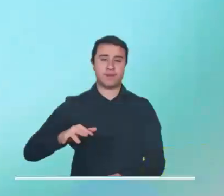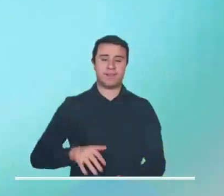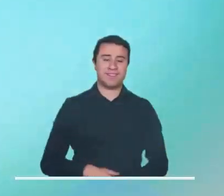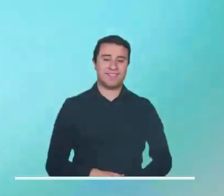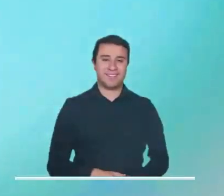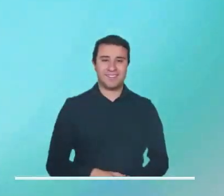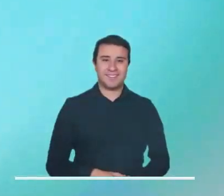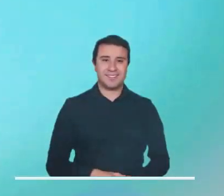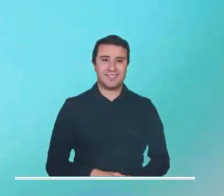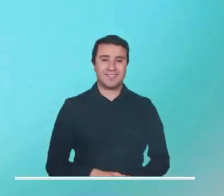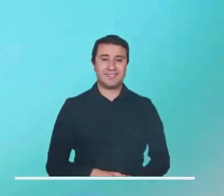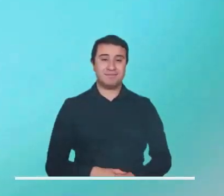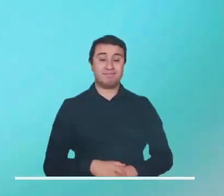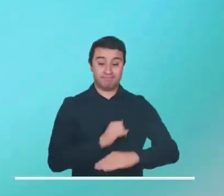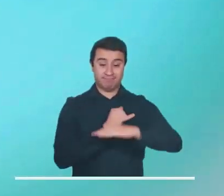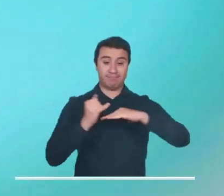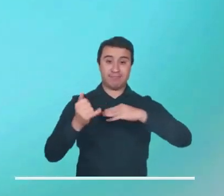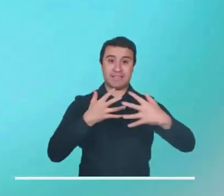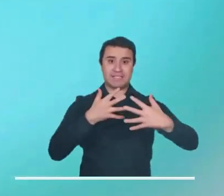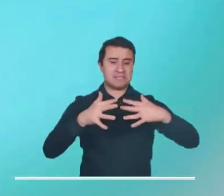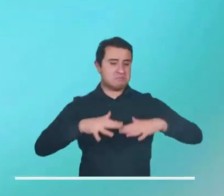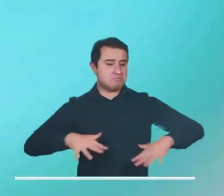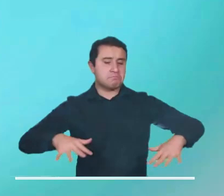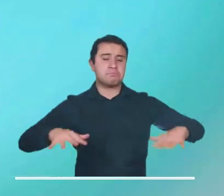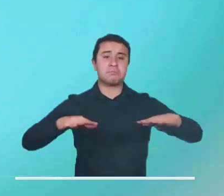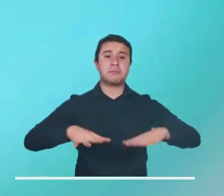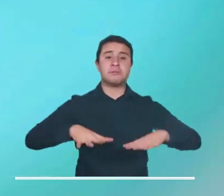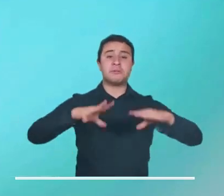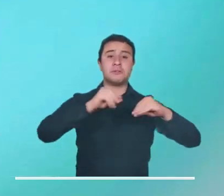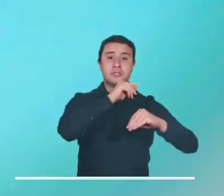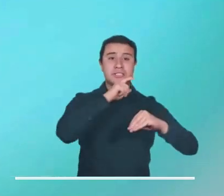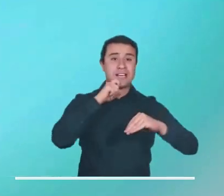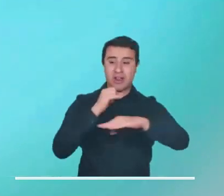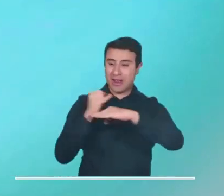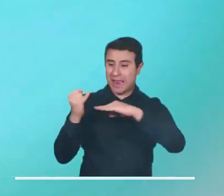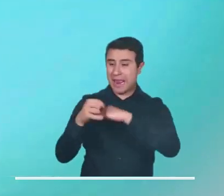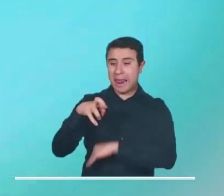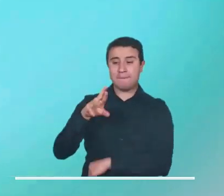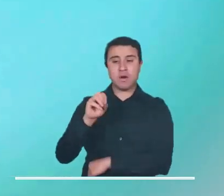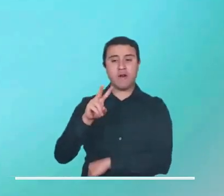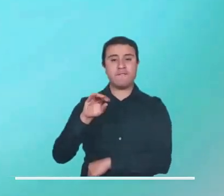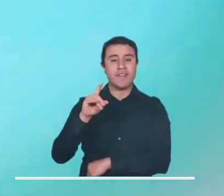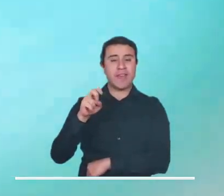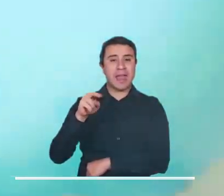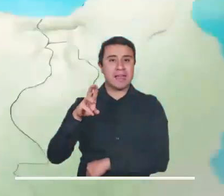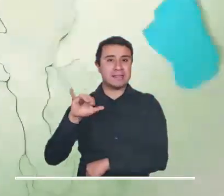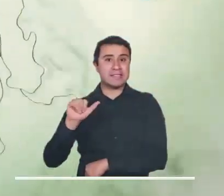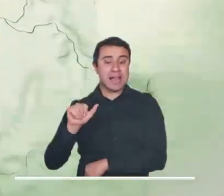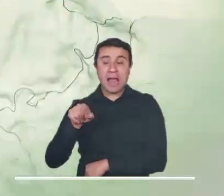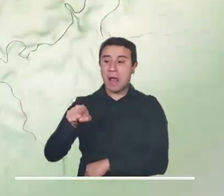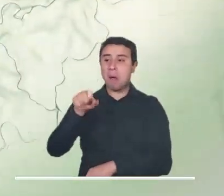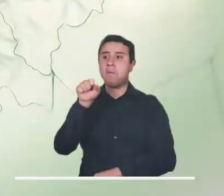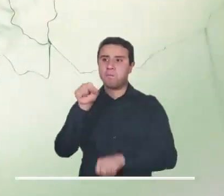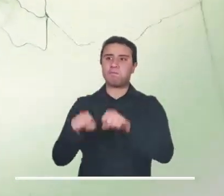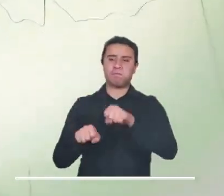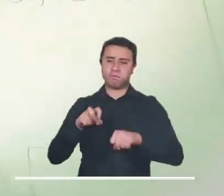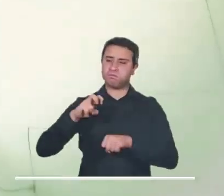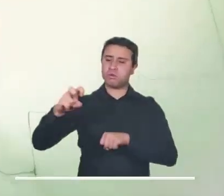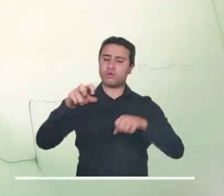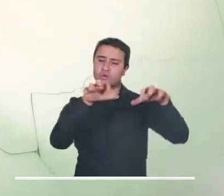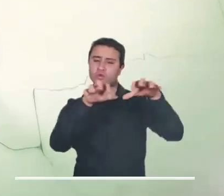A pesar de que se calculan condiciones secas en el archipiélago, en el norte de Providencia pueden presentarse algunas lluvias.